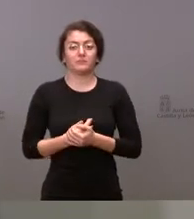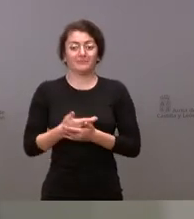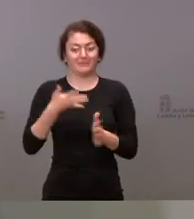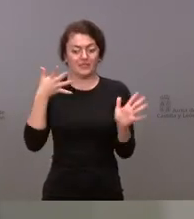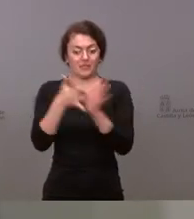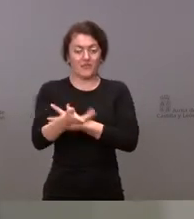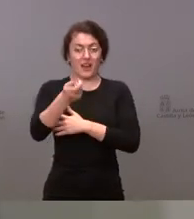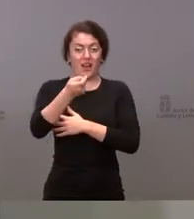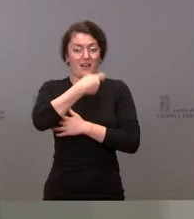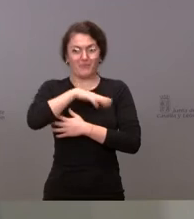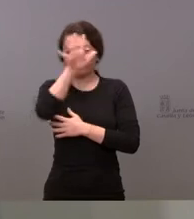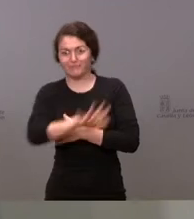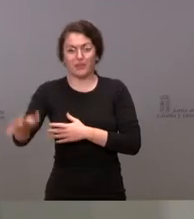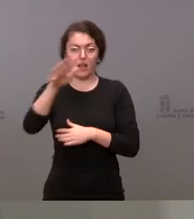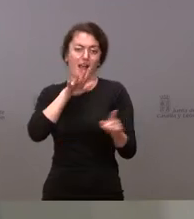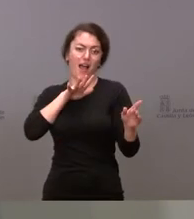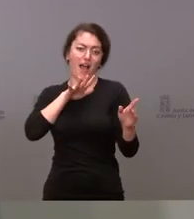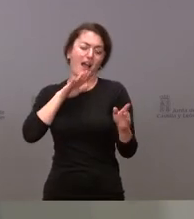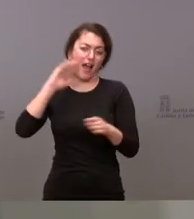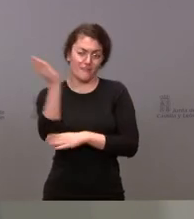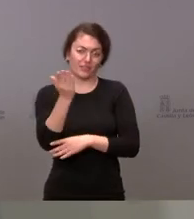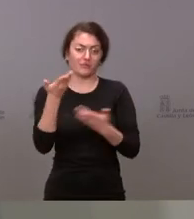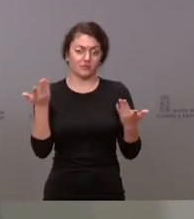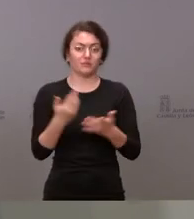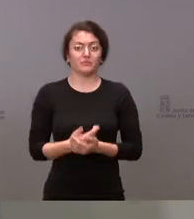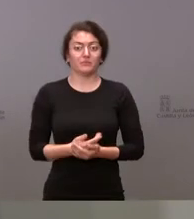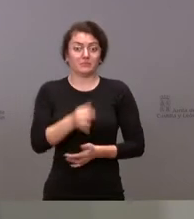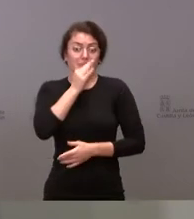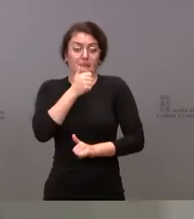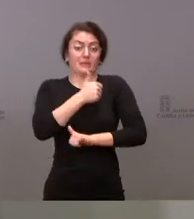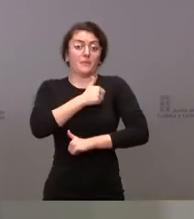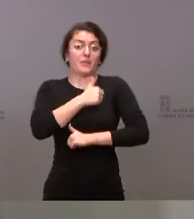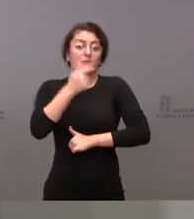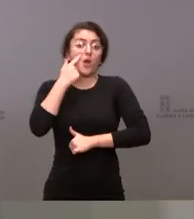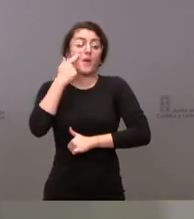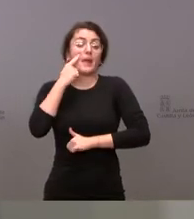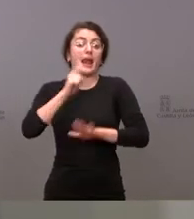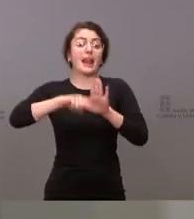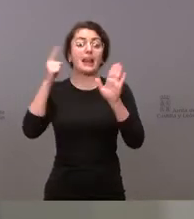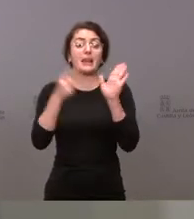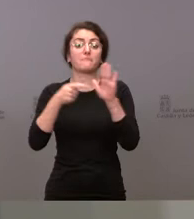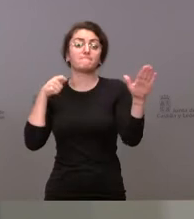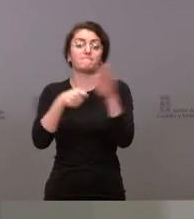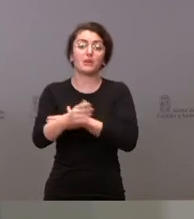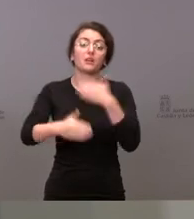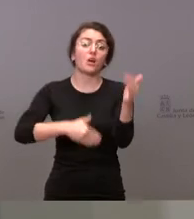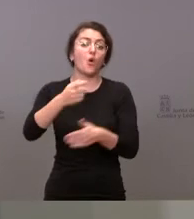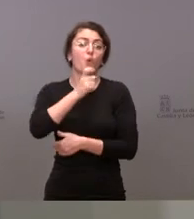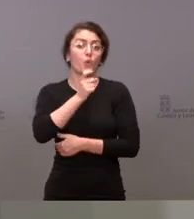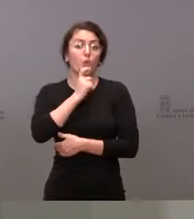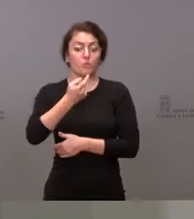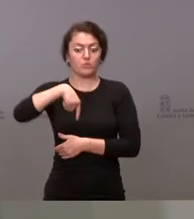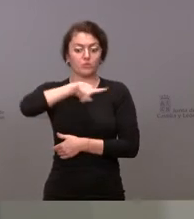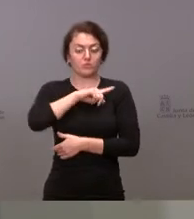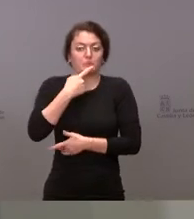afecta a toda la Administración pública del conjunto del país y que está pendiente de la tramitación de una ley. Y nosotros no podemos hacer más que instar